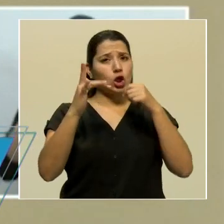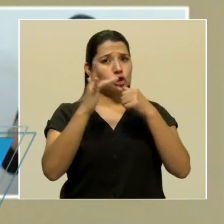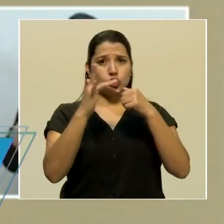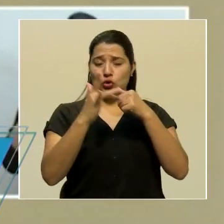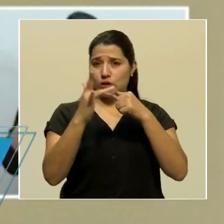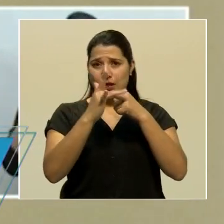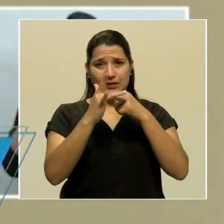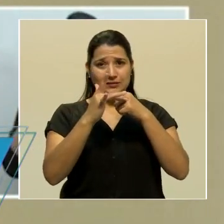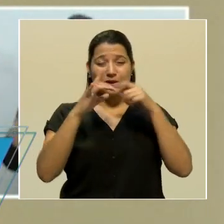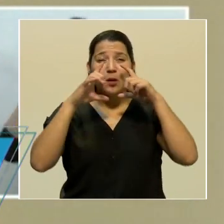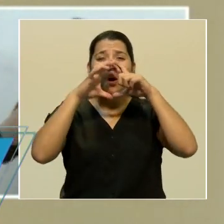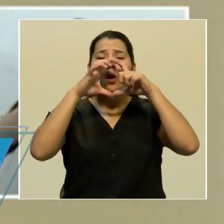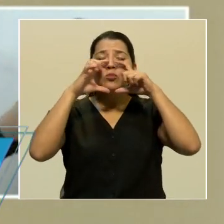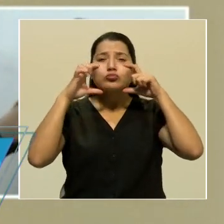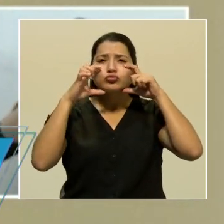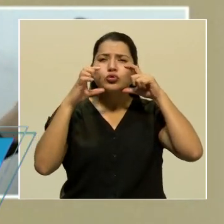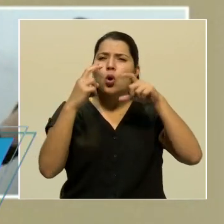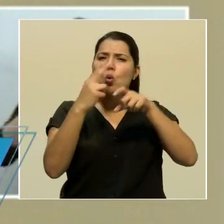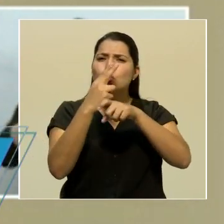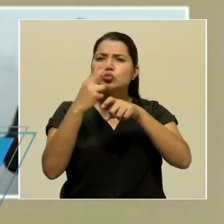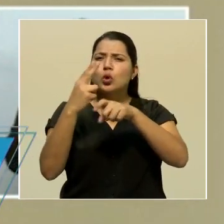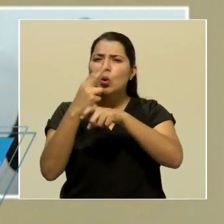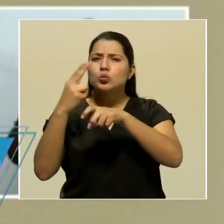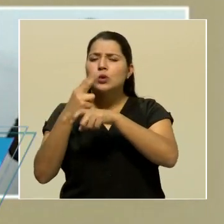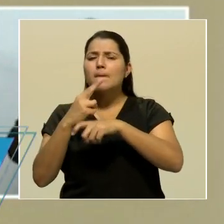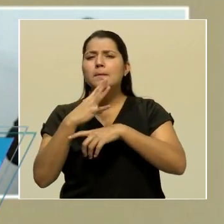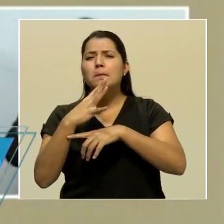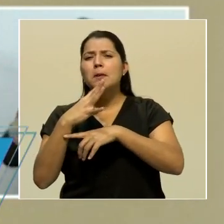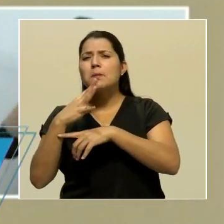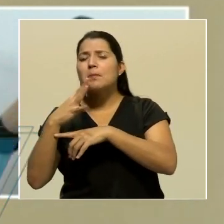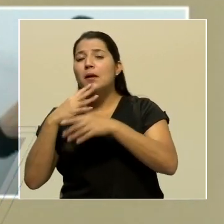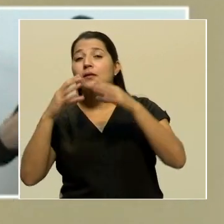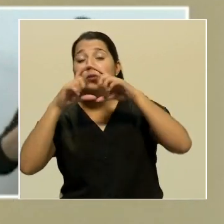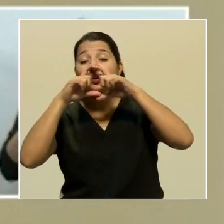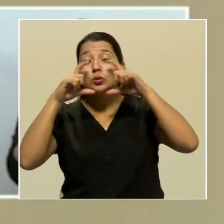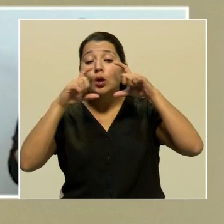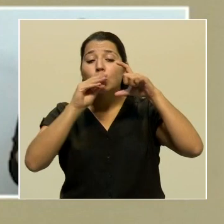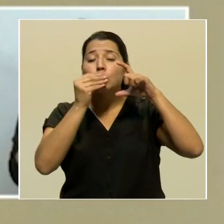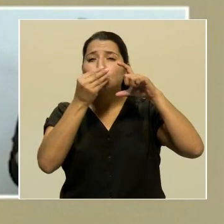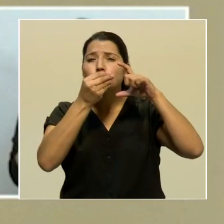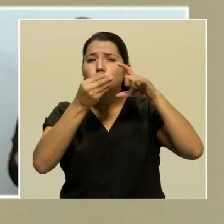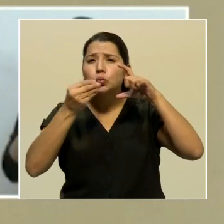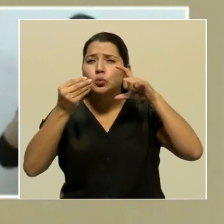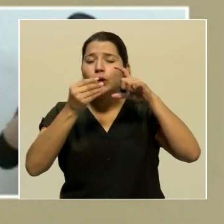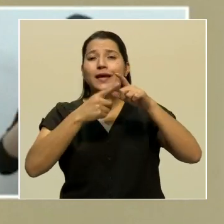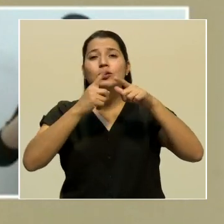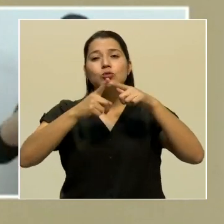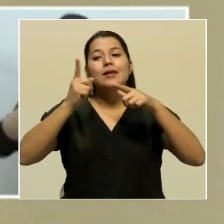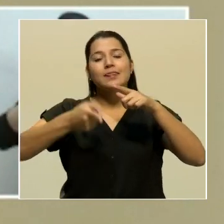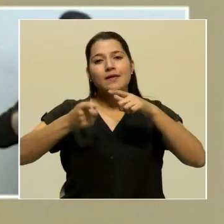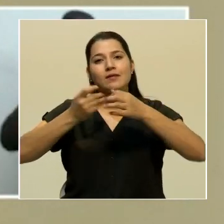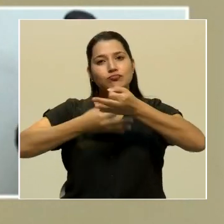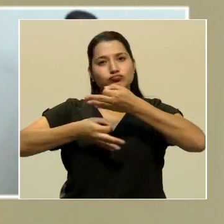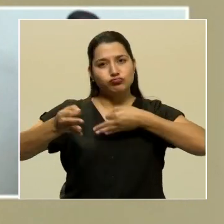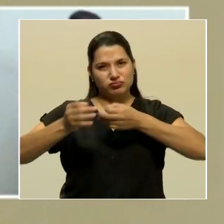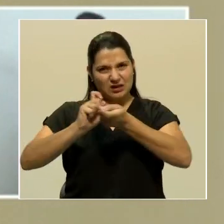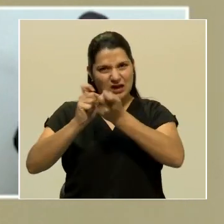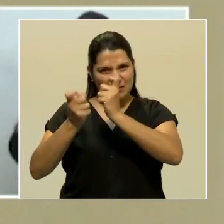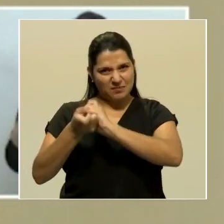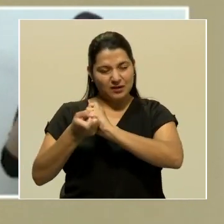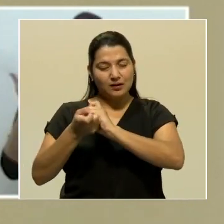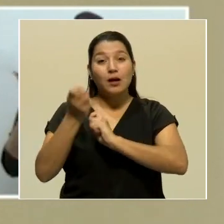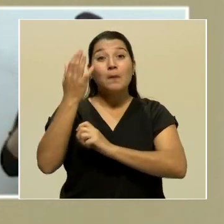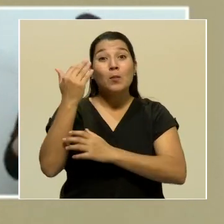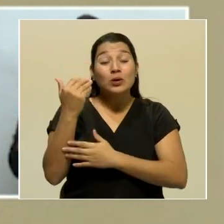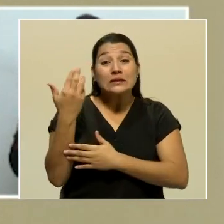la respiración, estar hablando va a humedecer la mascarilla, hay que buscar cómo reemplazarla. Porque si no,